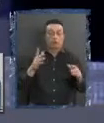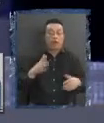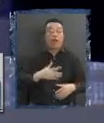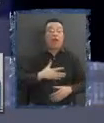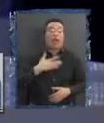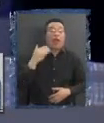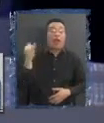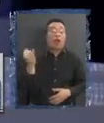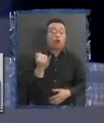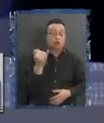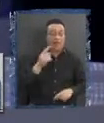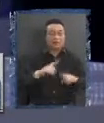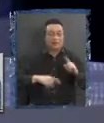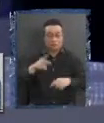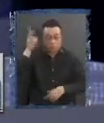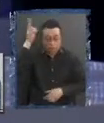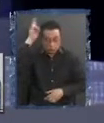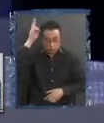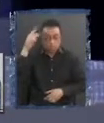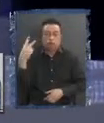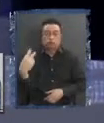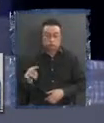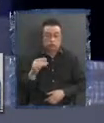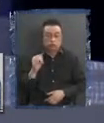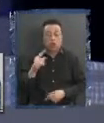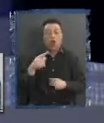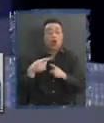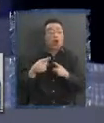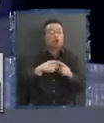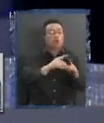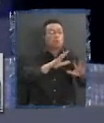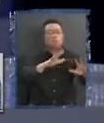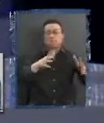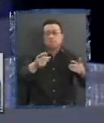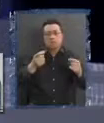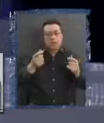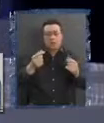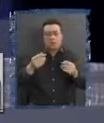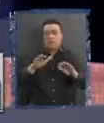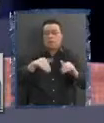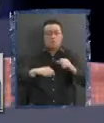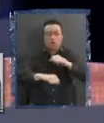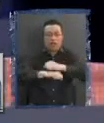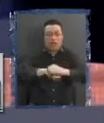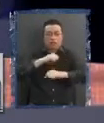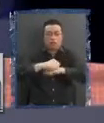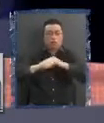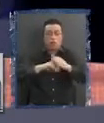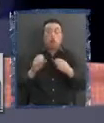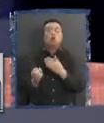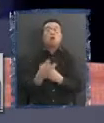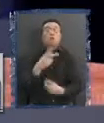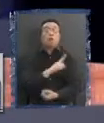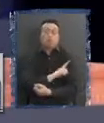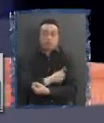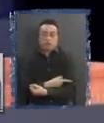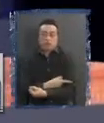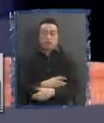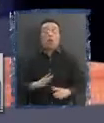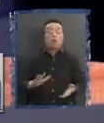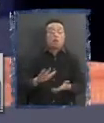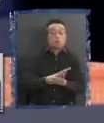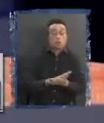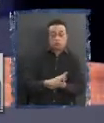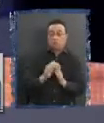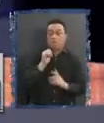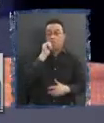los territorios indígenas autónomos. El resto es más o menos la estructura que tenemos con nuevas atribuciones. Por ejemplo, la posibilidad que el día de mañana,